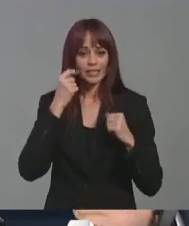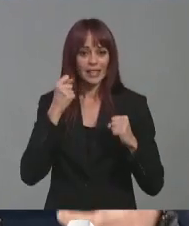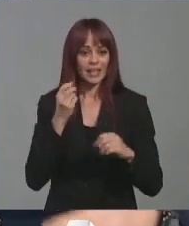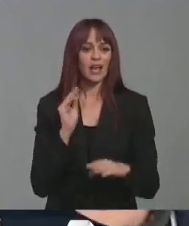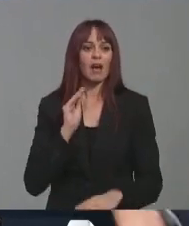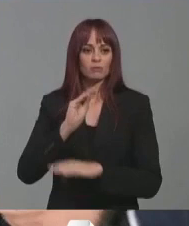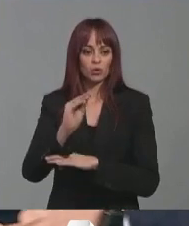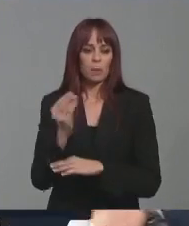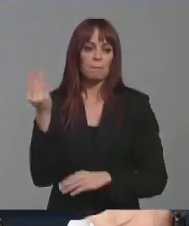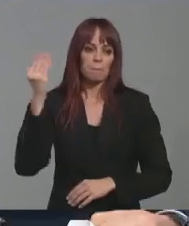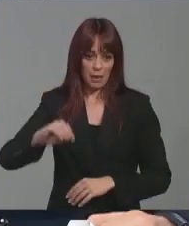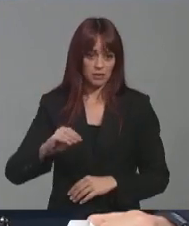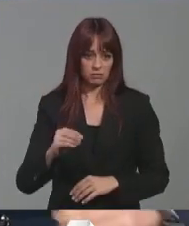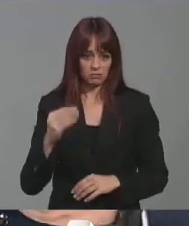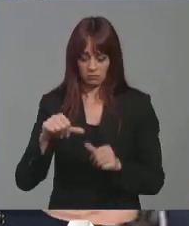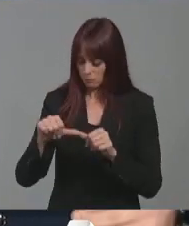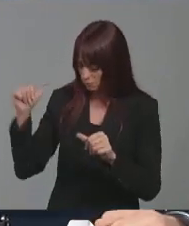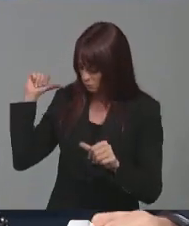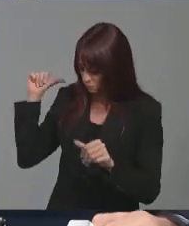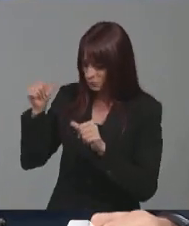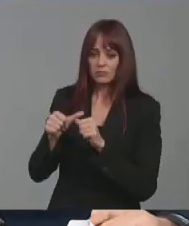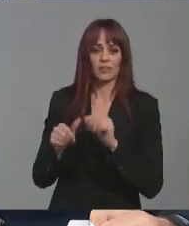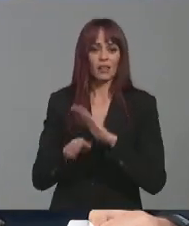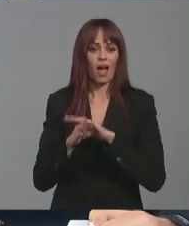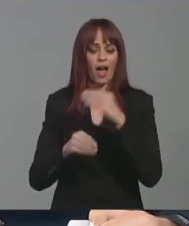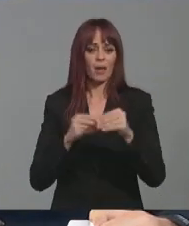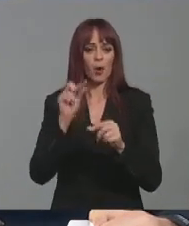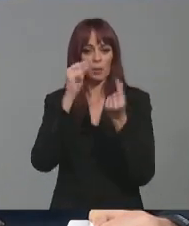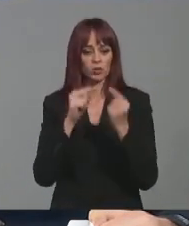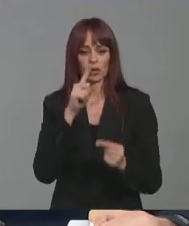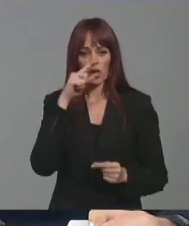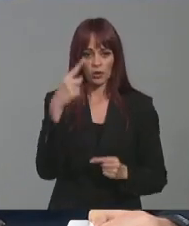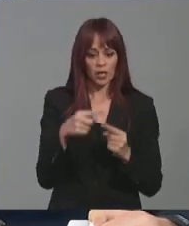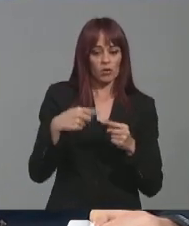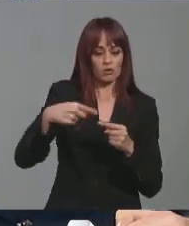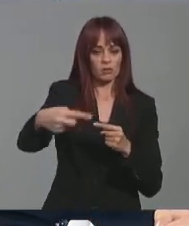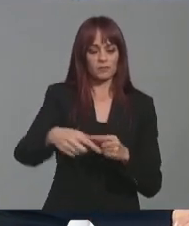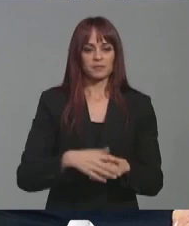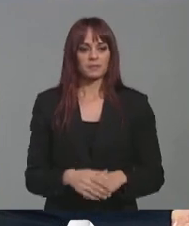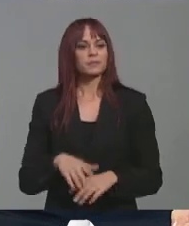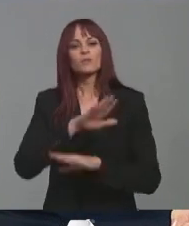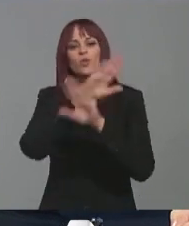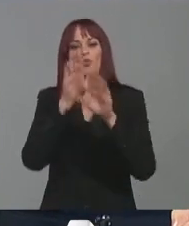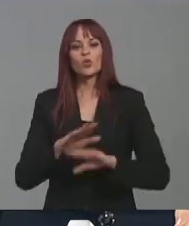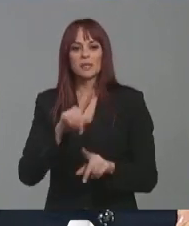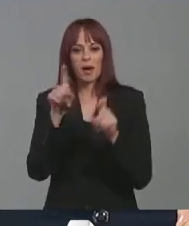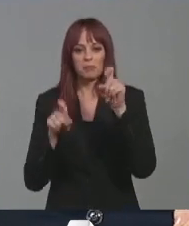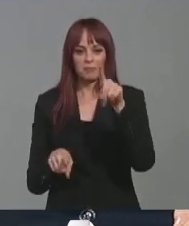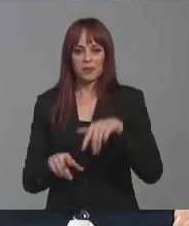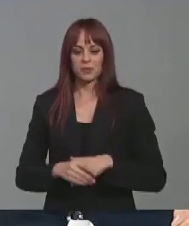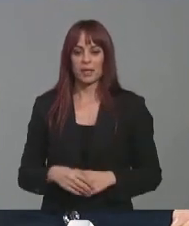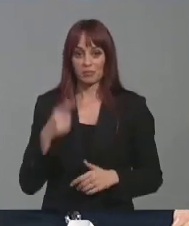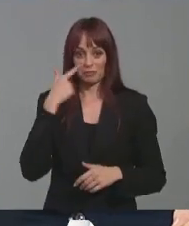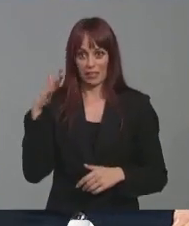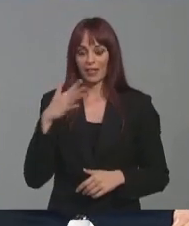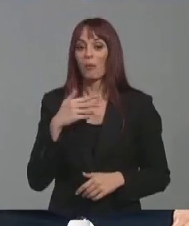se hace, se ha hecho y se seguirá haciendo con los presupuestos del próximo año y sucesivos. Consejero, una última pregunta porque, fíjese la